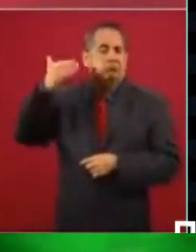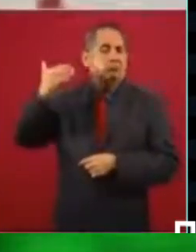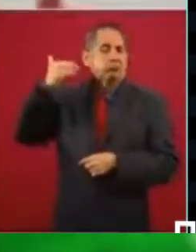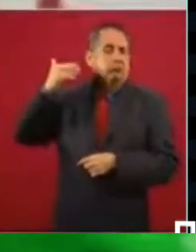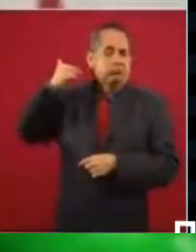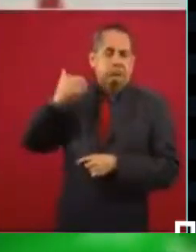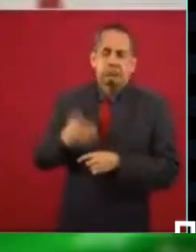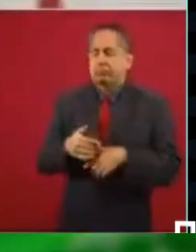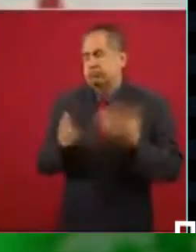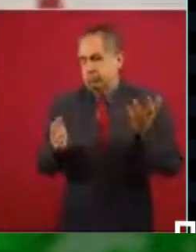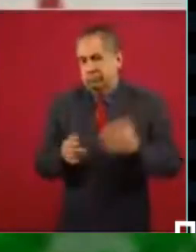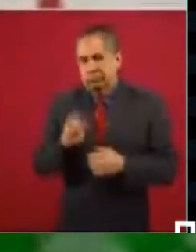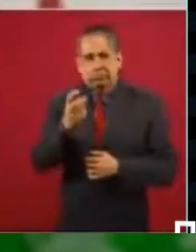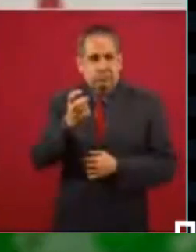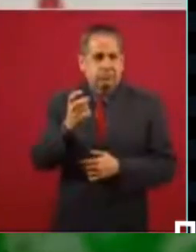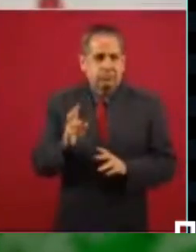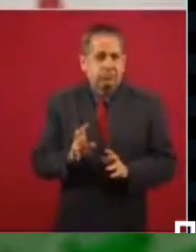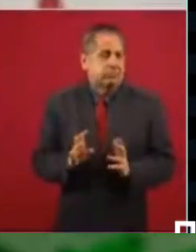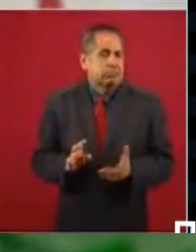pues entonces sí,